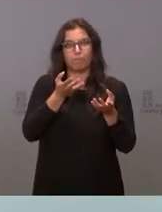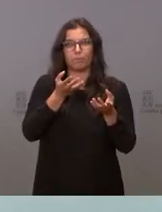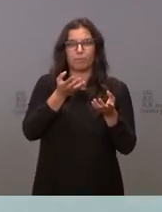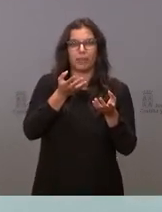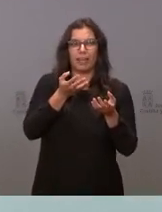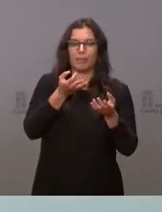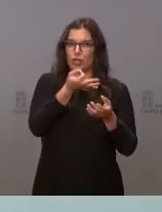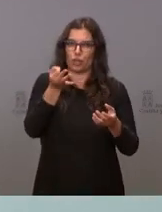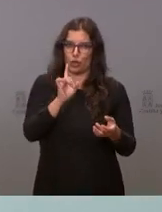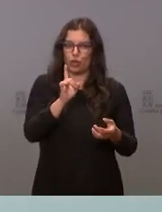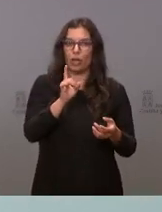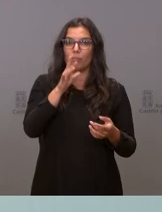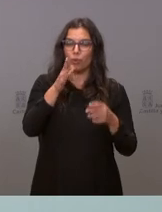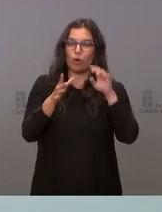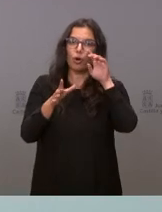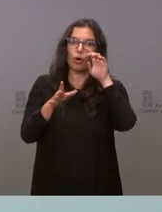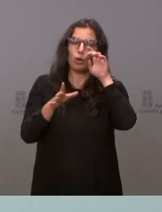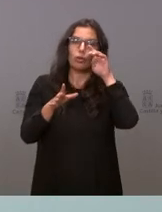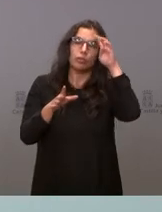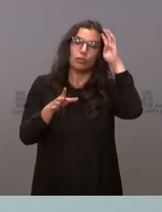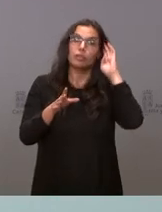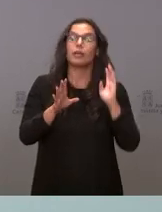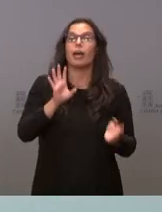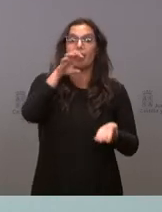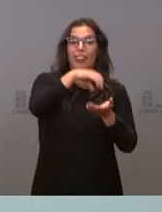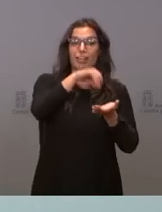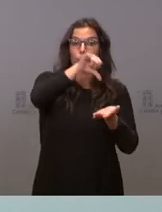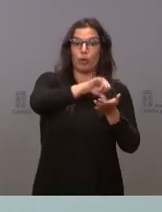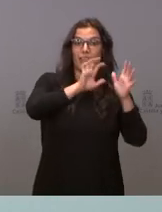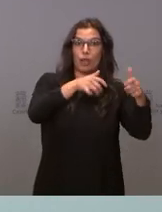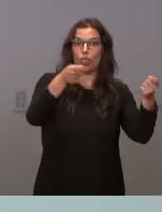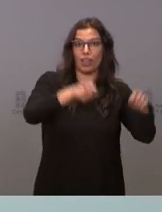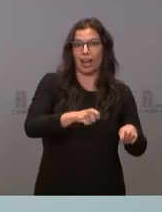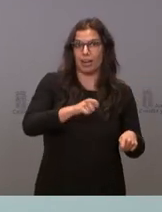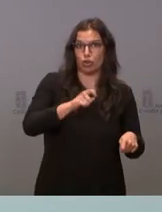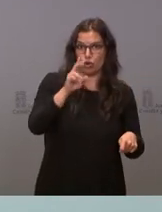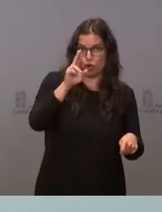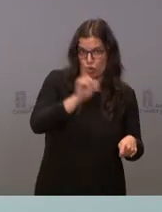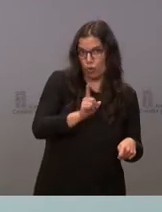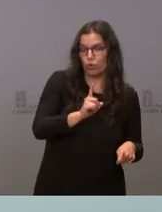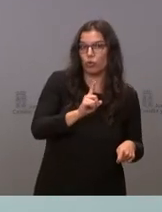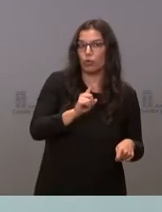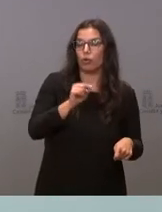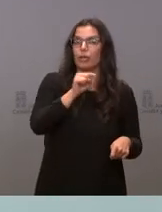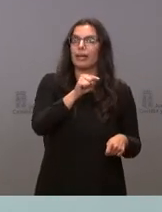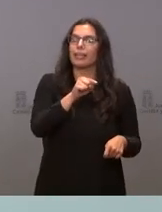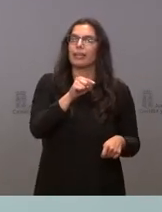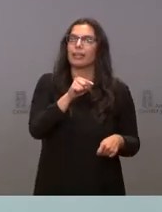incorrecta porque la intención del centro de la ciudad de león no es de cerrar es de